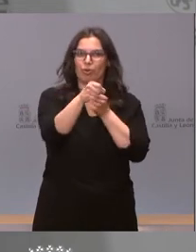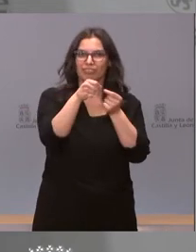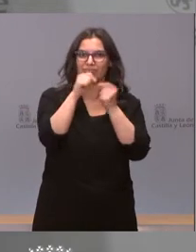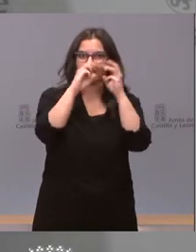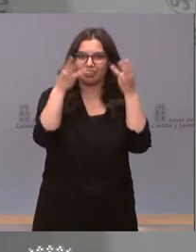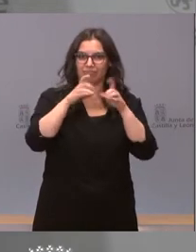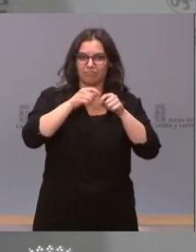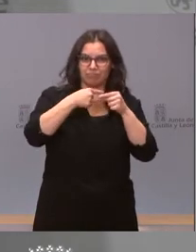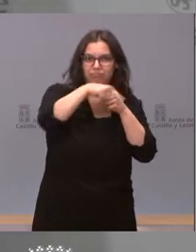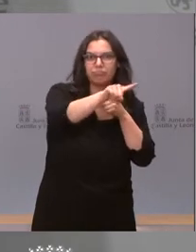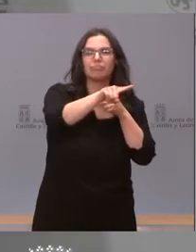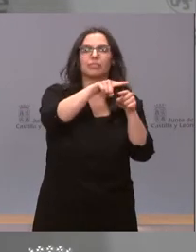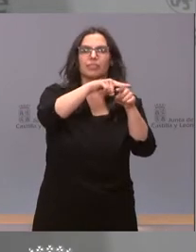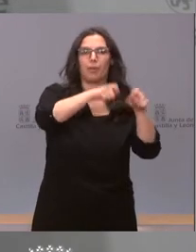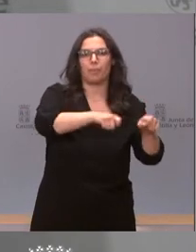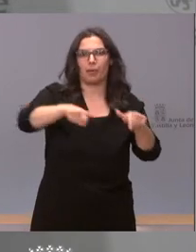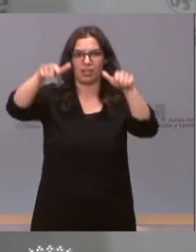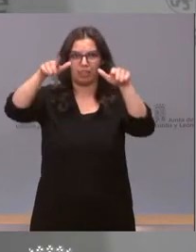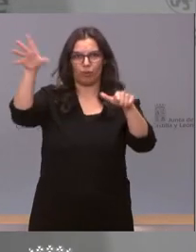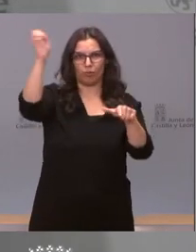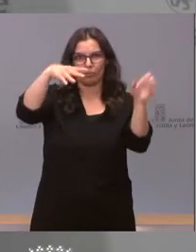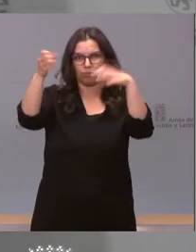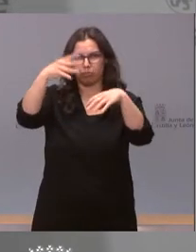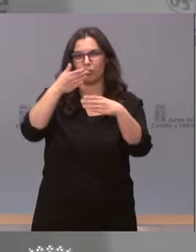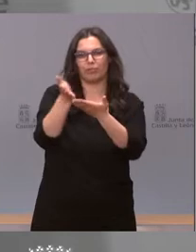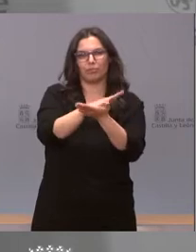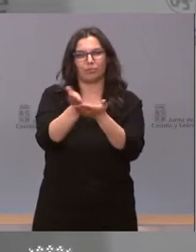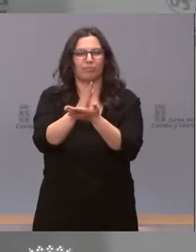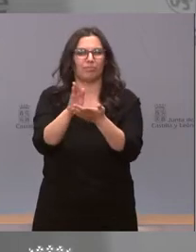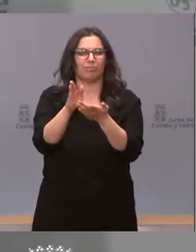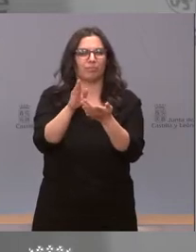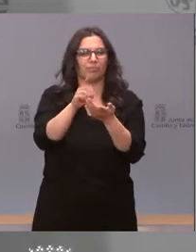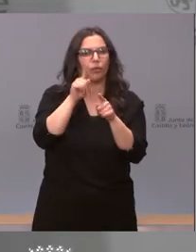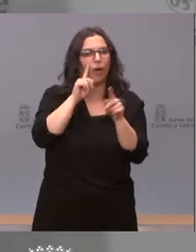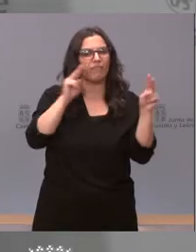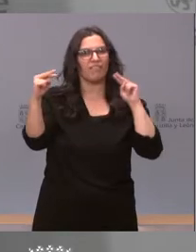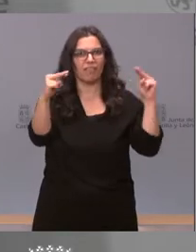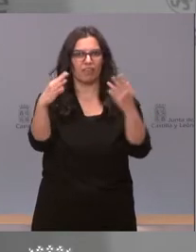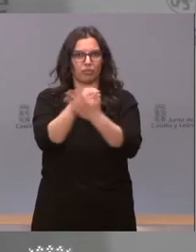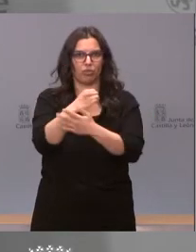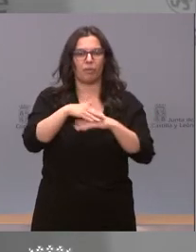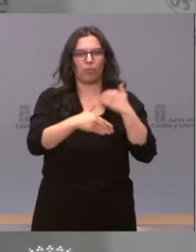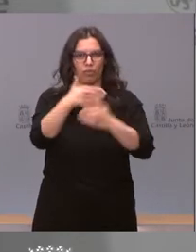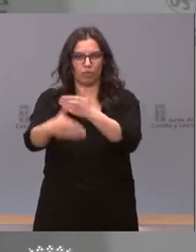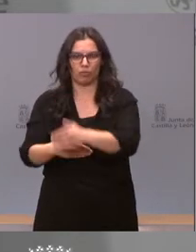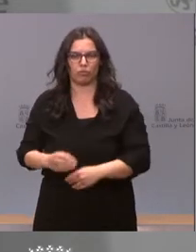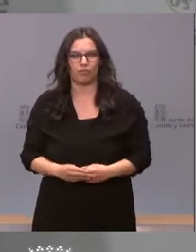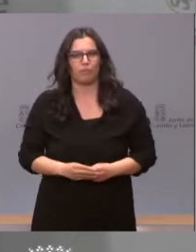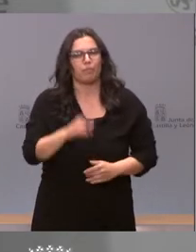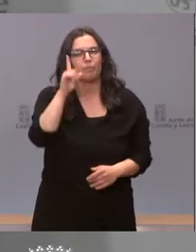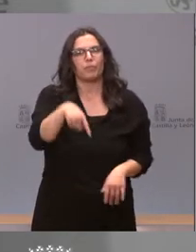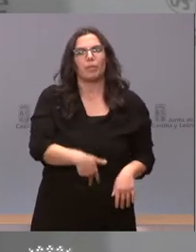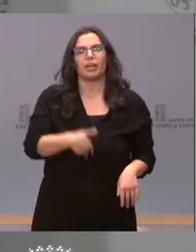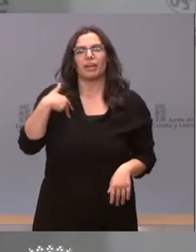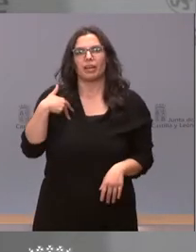de la plataforma de intermediación SUFO en todos los procedimientos. También se va a generalizar